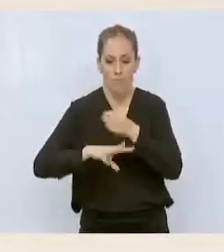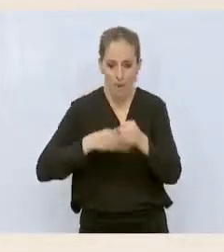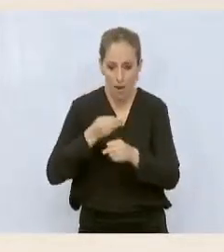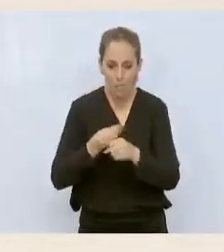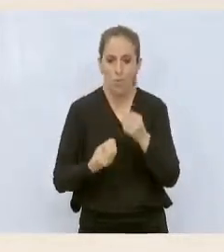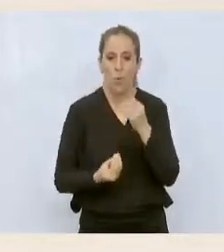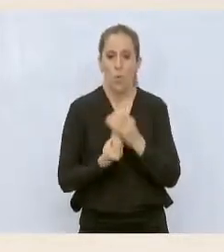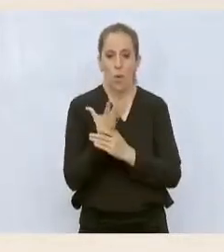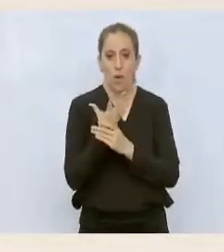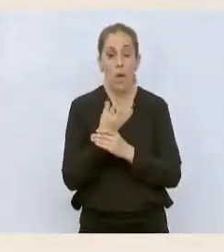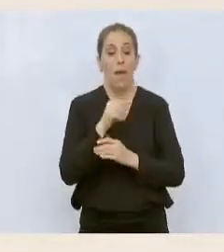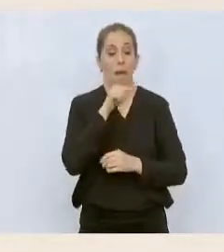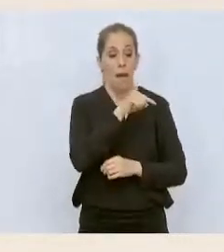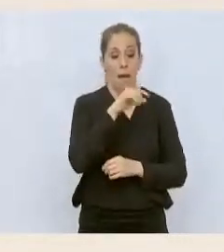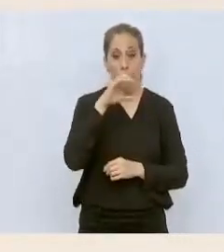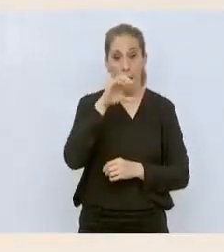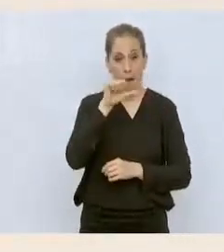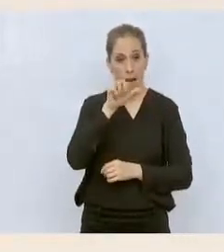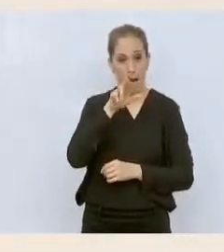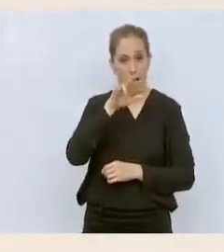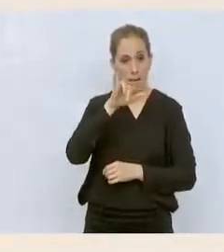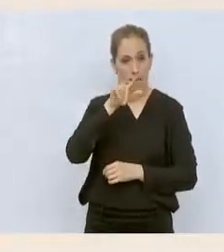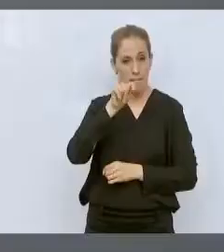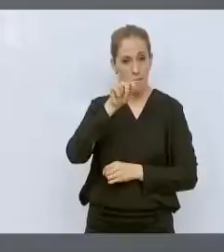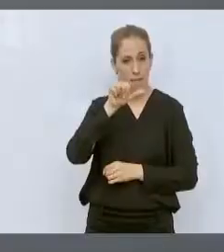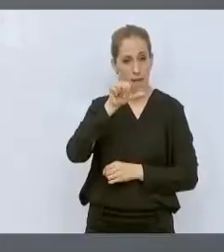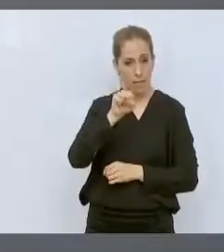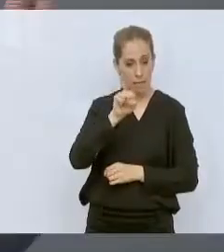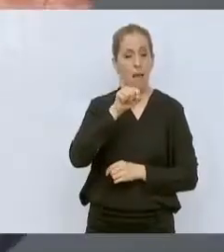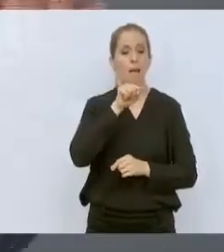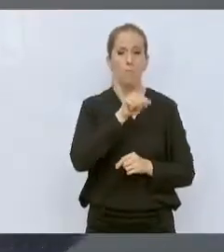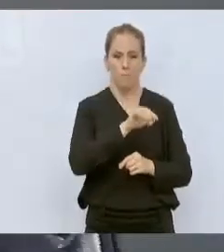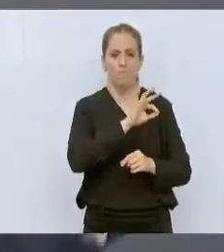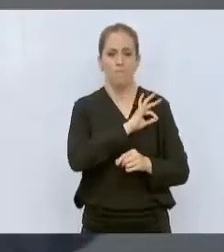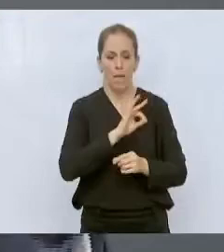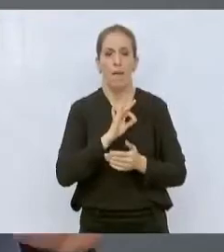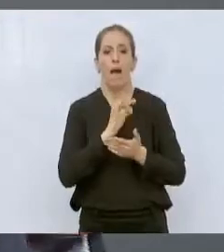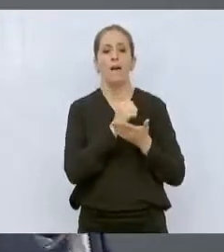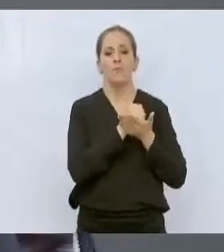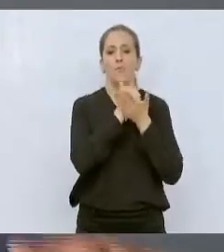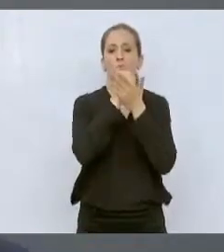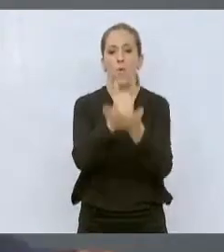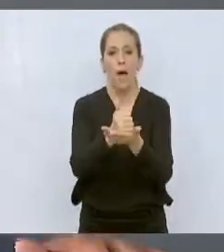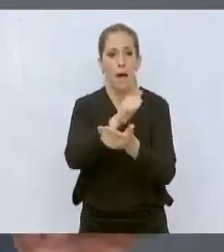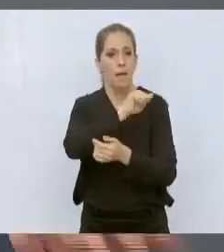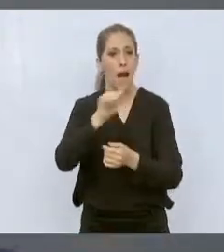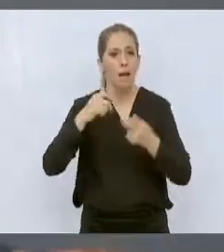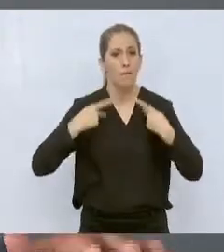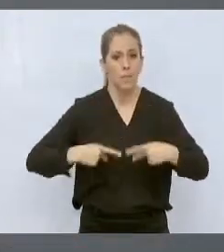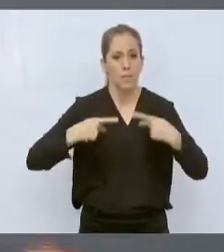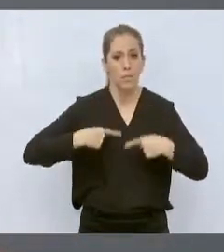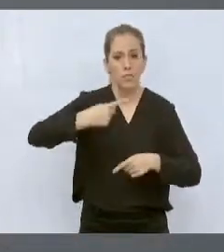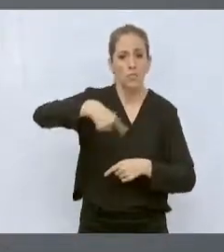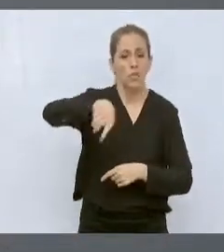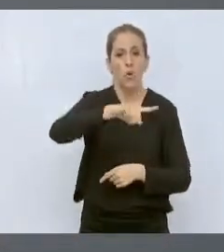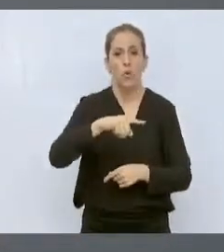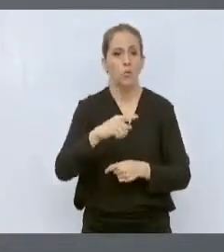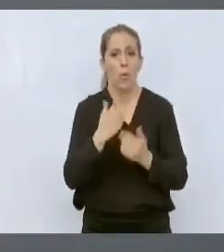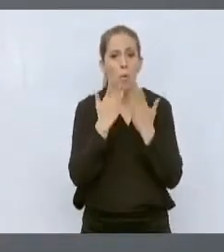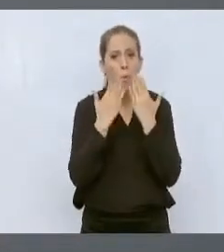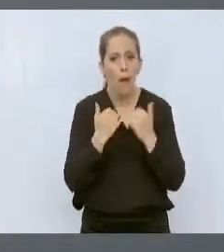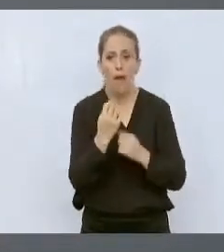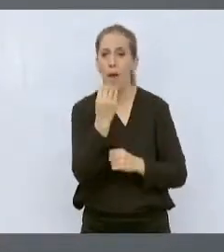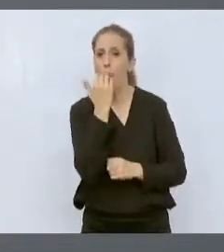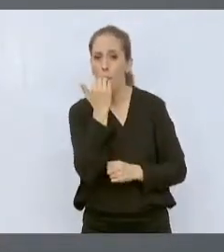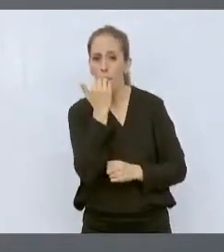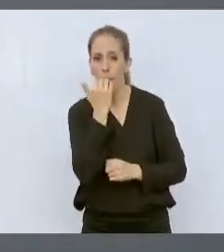a través de Caritas llevamos alimento a la gente que no tiene. Esto ha permitido que Coneval hoy nos ponga a nosotros en Nuevo León como